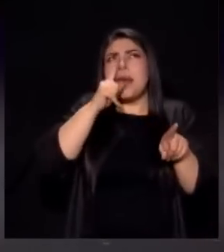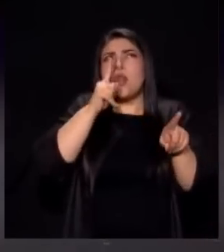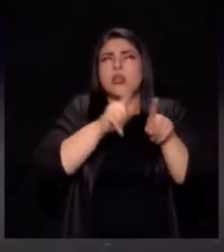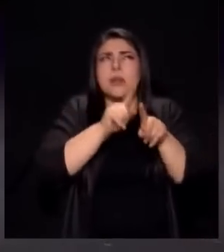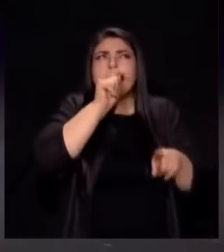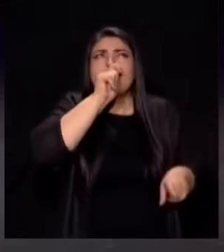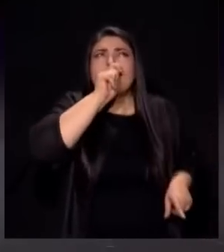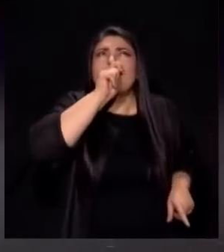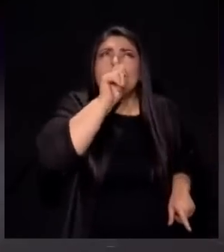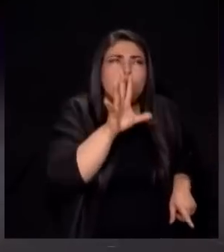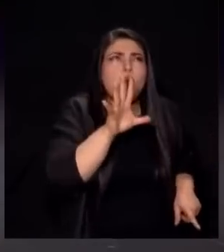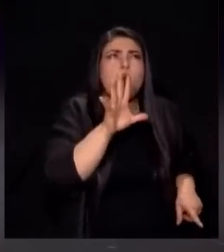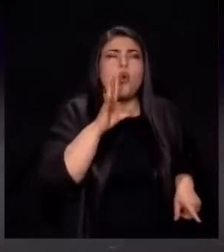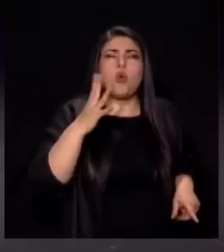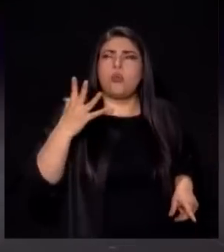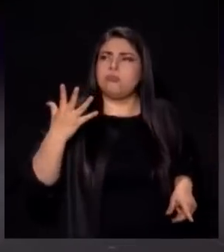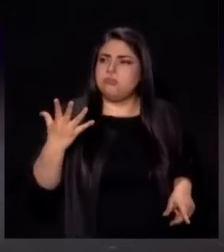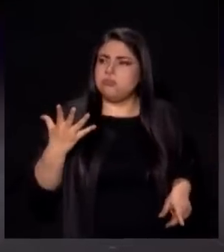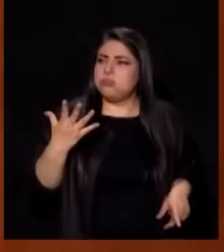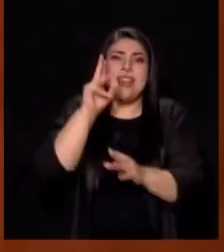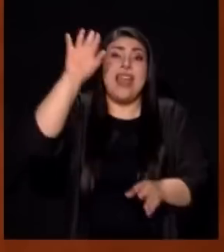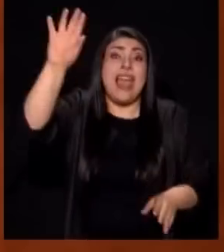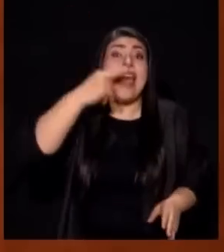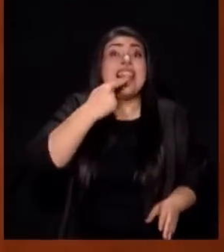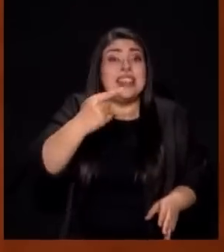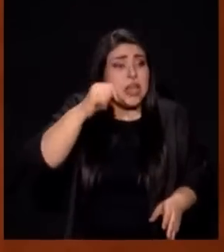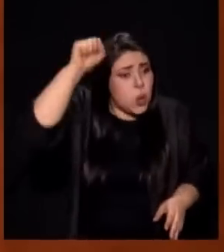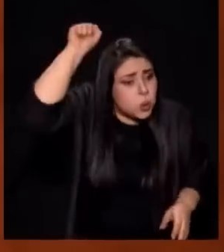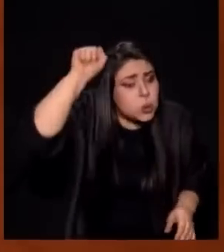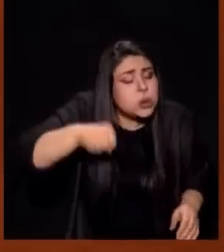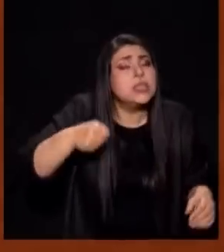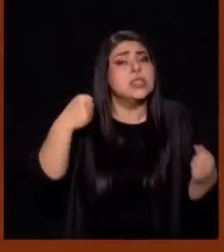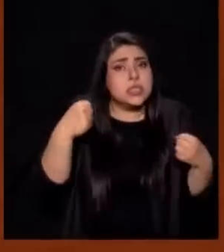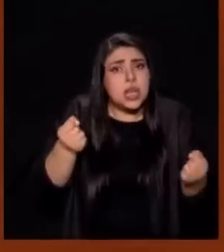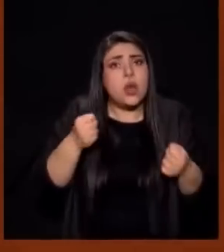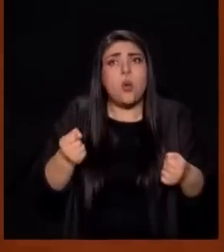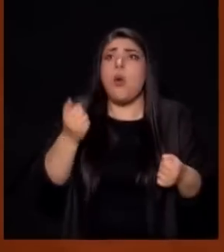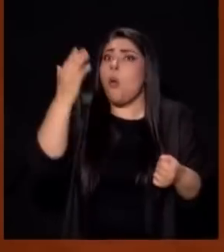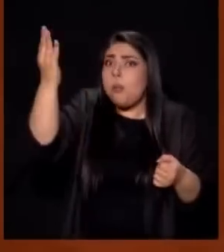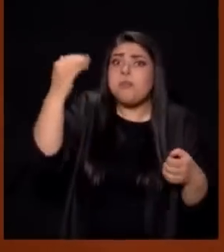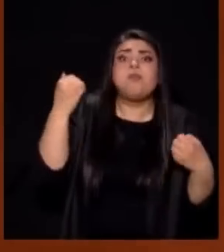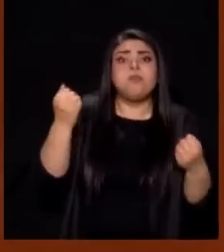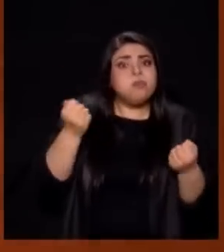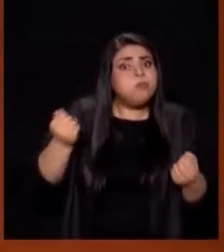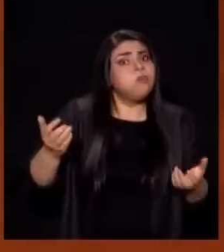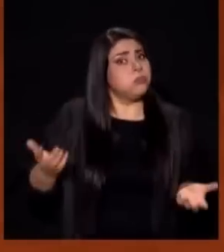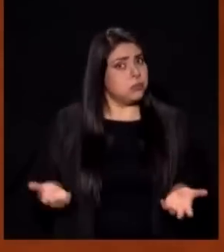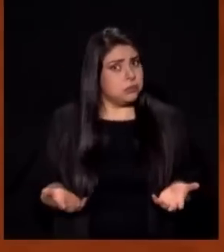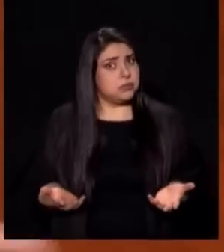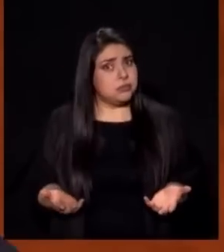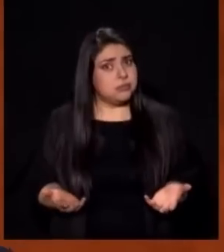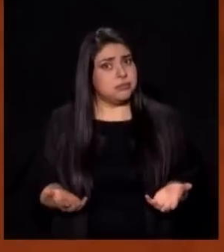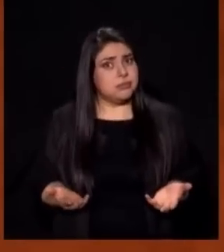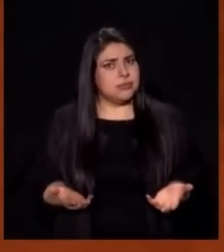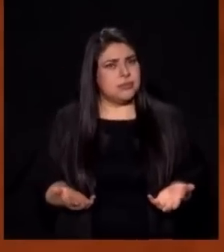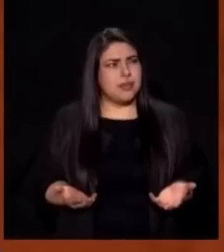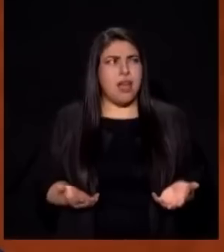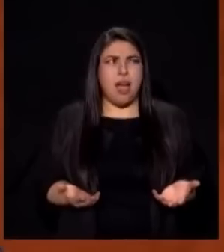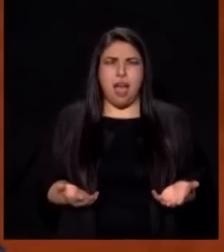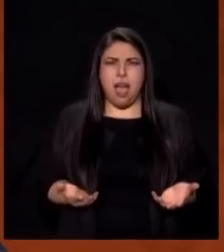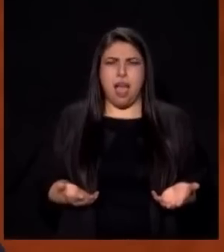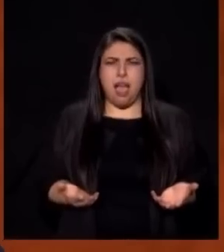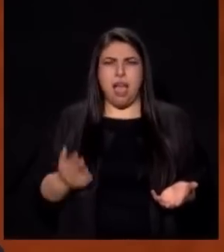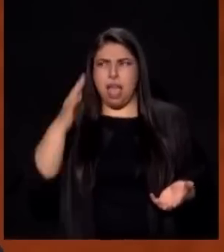No Jura Por Falta De Fidelidad De Él Pero Nadie Necesitaría Jurar A no Ser Que La Otra Persona Esté Dudando